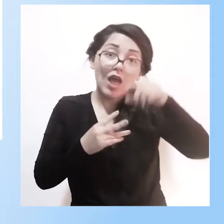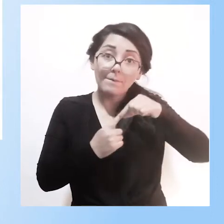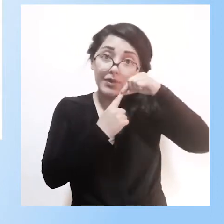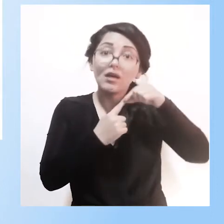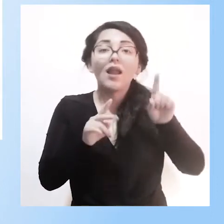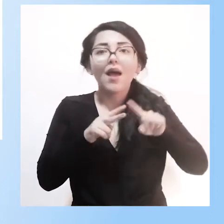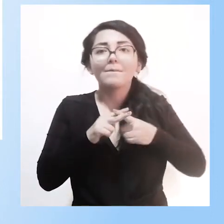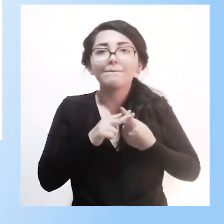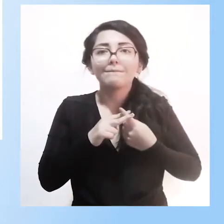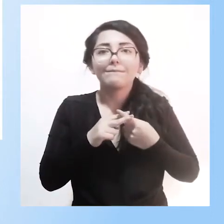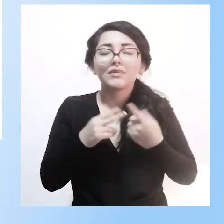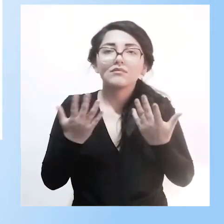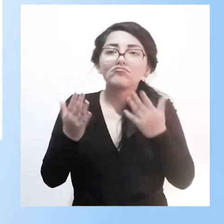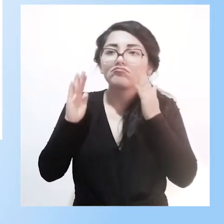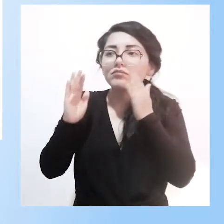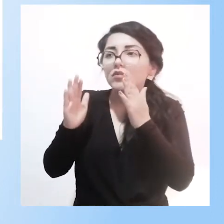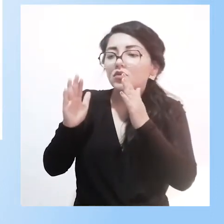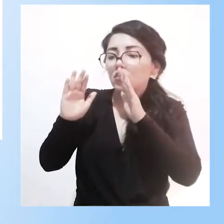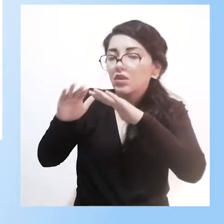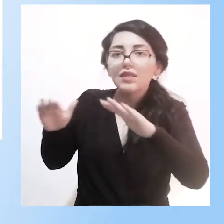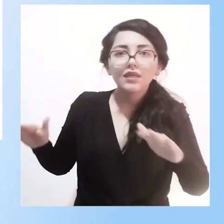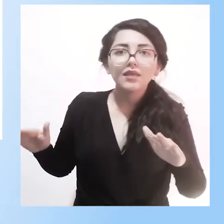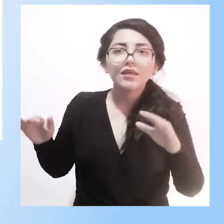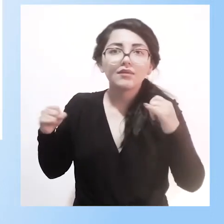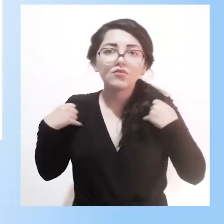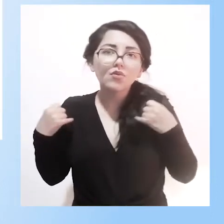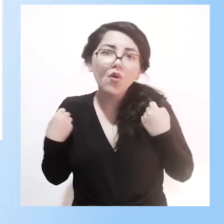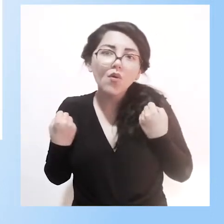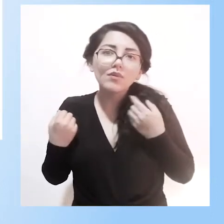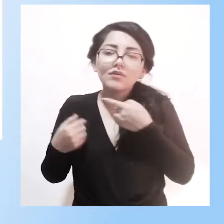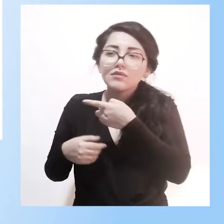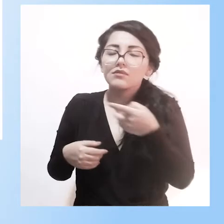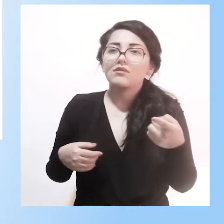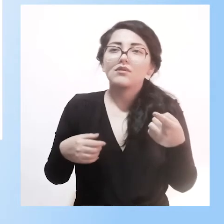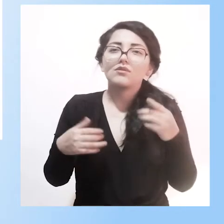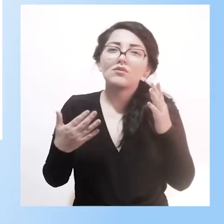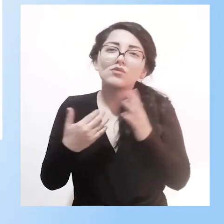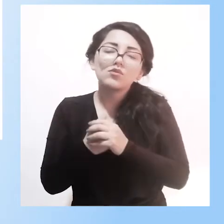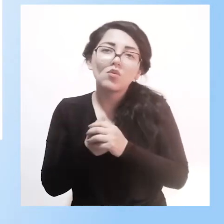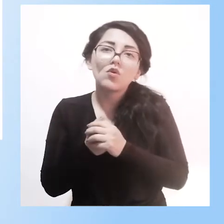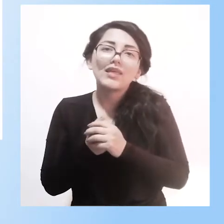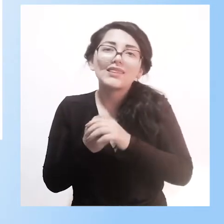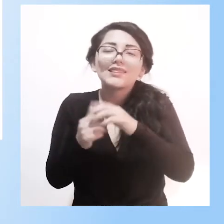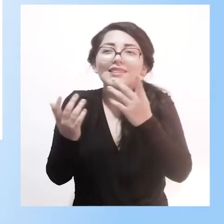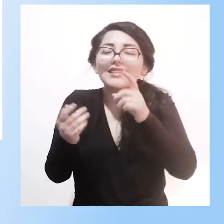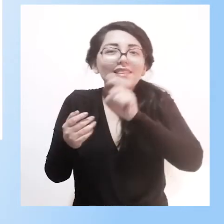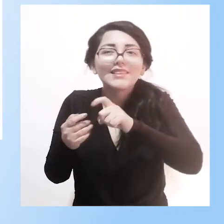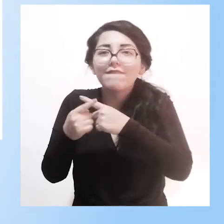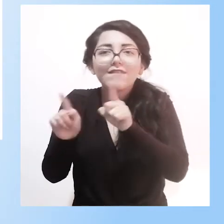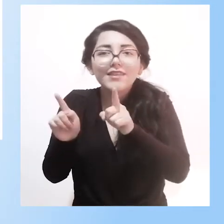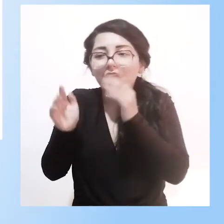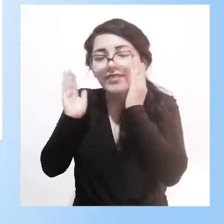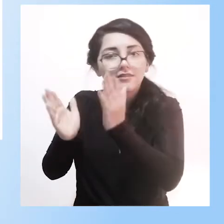niños y jóvenes que tienen situaciones médicas y educativas especiales. Por eso,